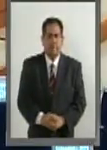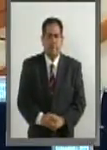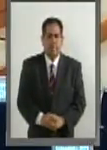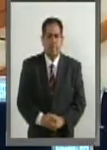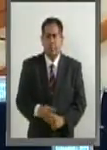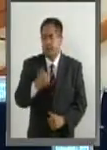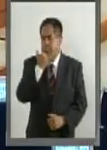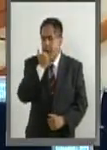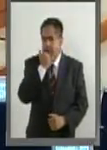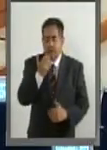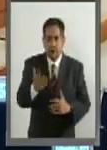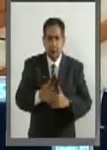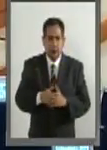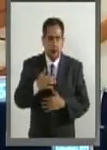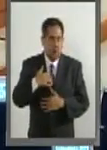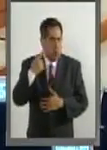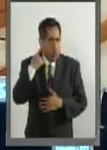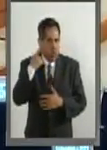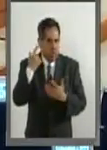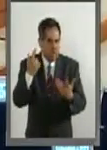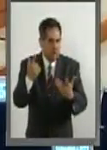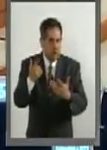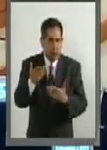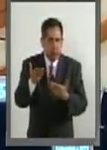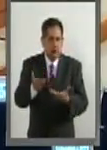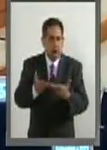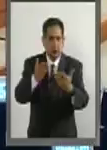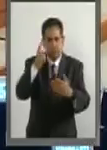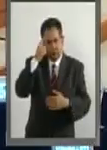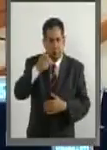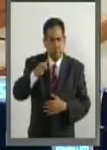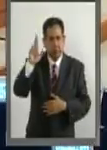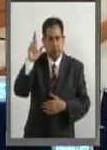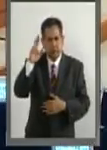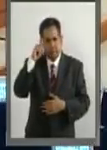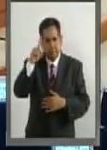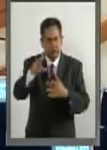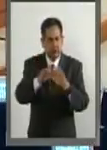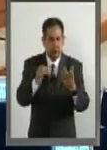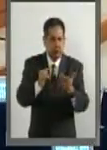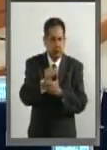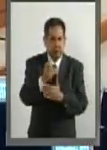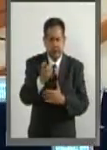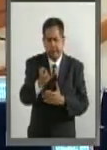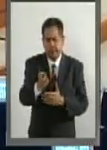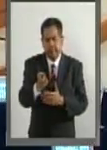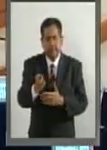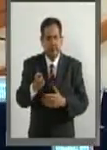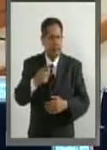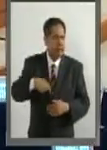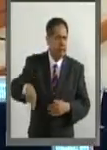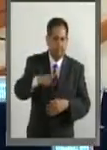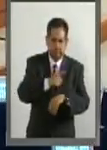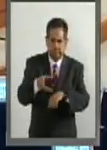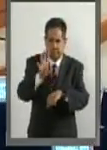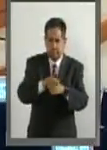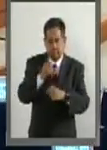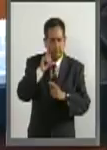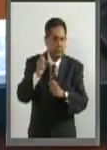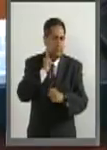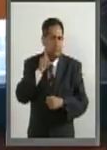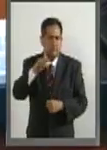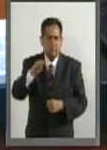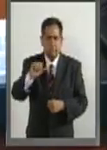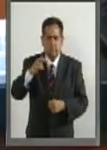Perdón, senador, no oí cuando ofrecían la palabra a alguien en el dictamen este que aprueba la licencia de la senadora